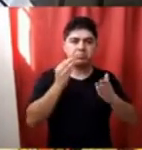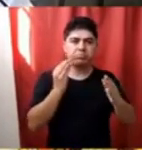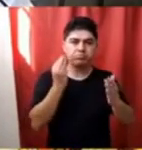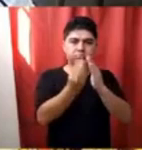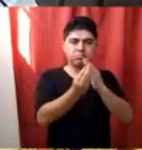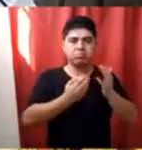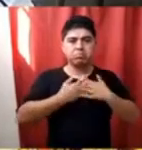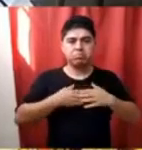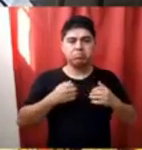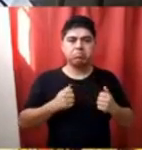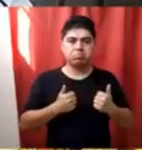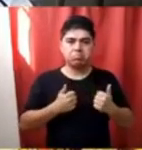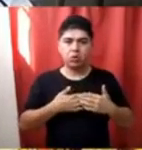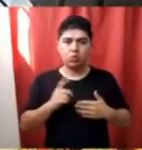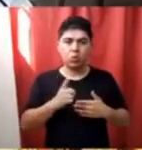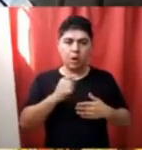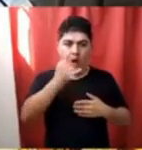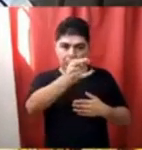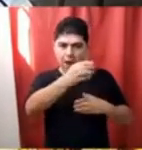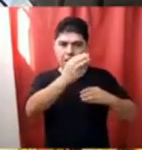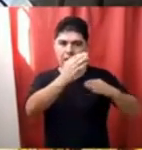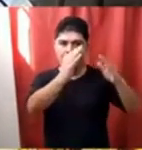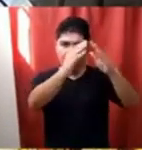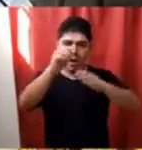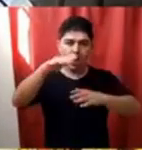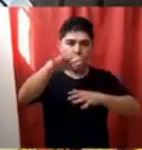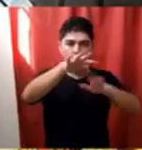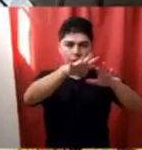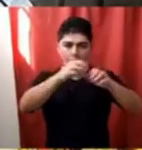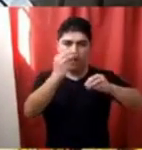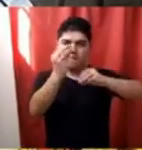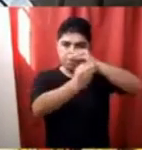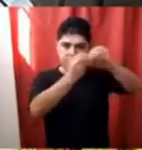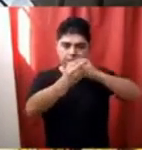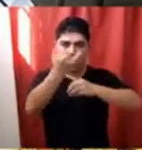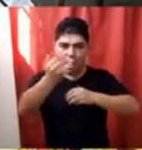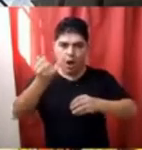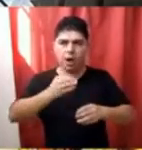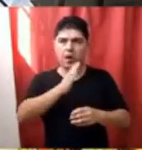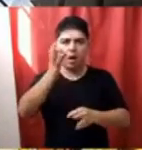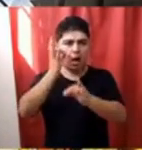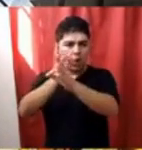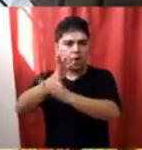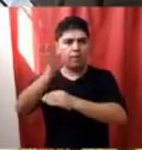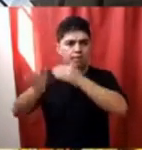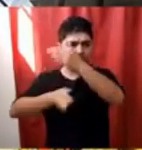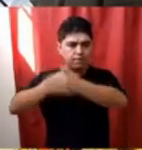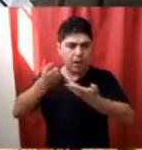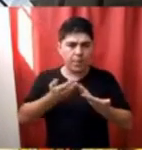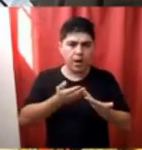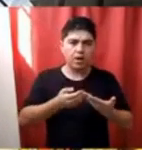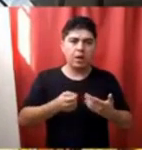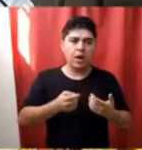mismo viven familias, viven familias que tienen chicos, que están escolarizados, que tienen que salir